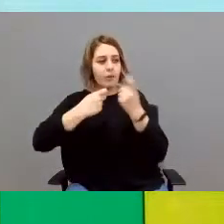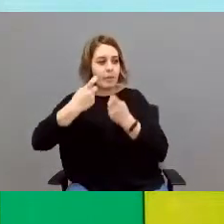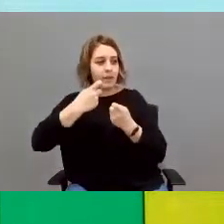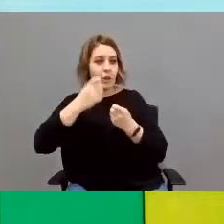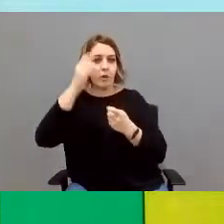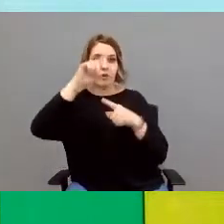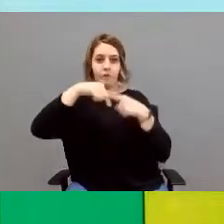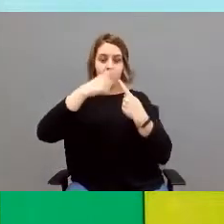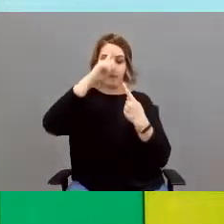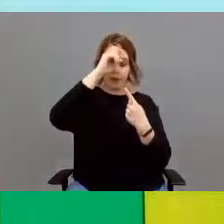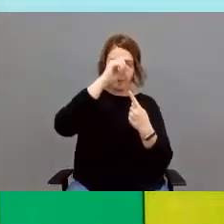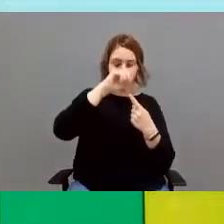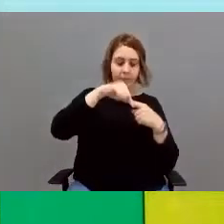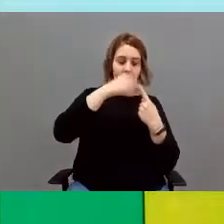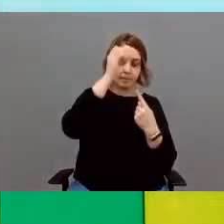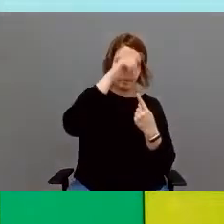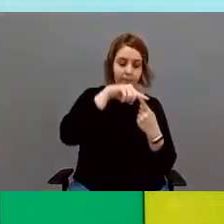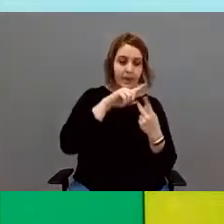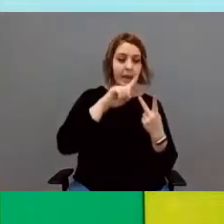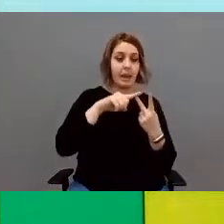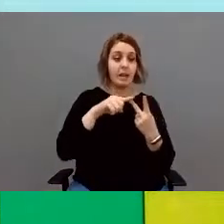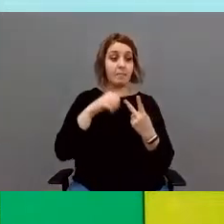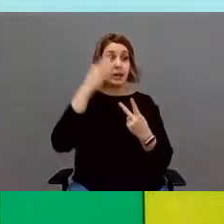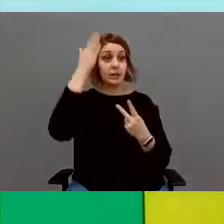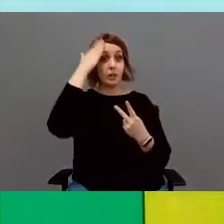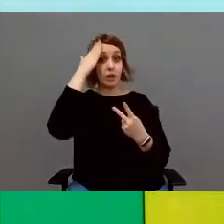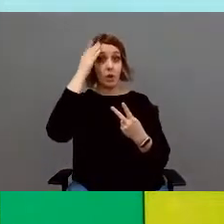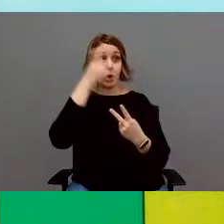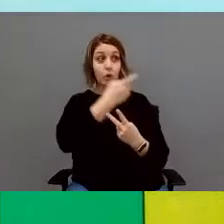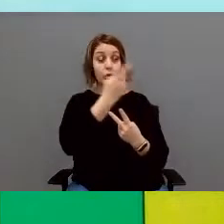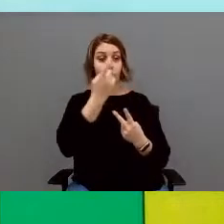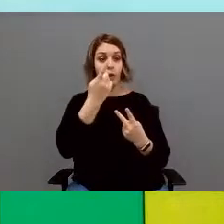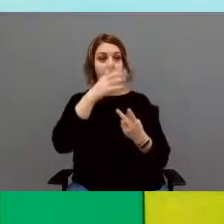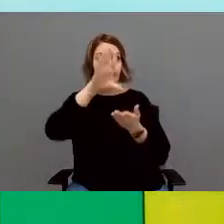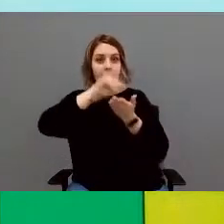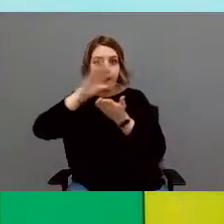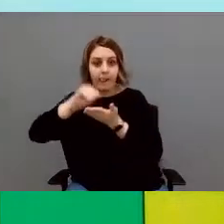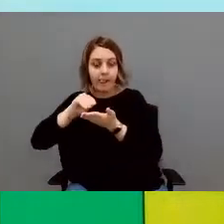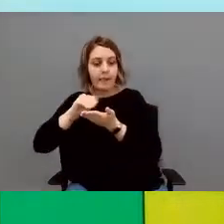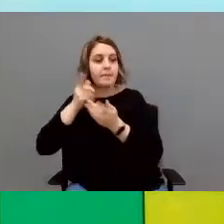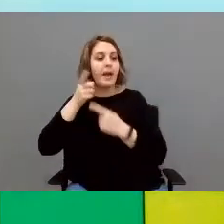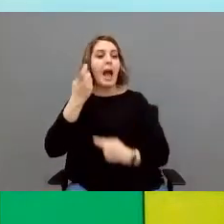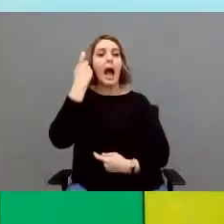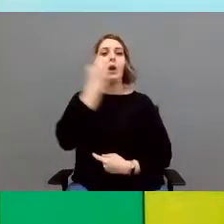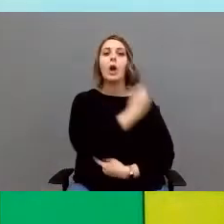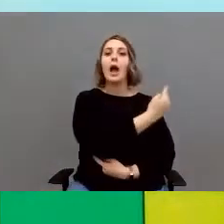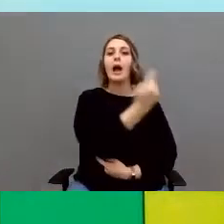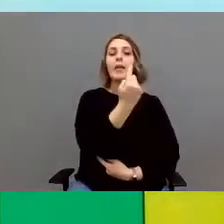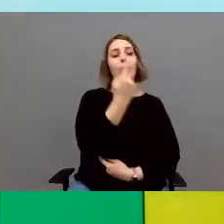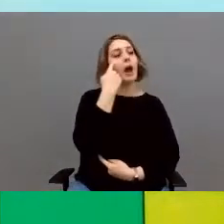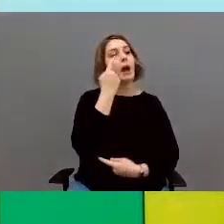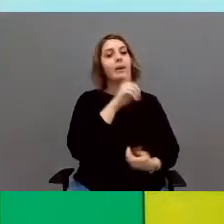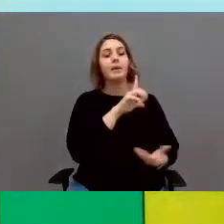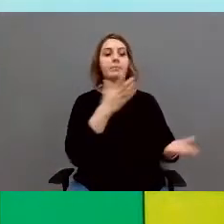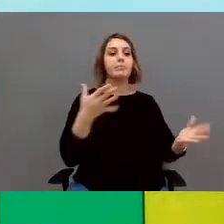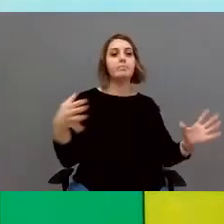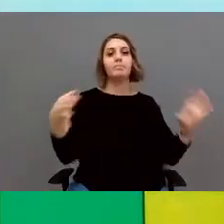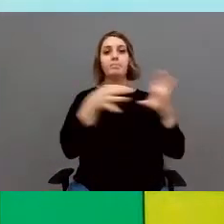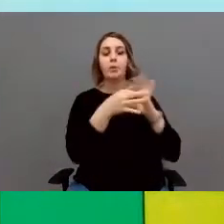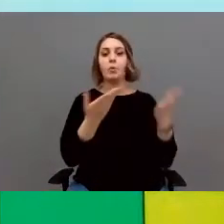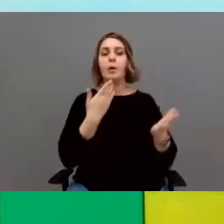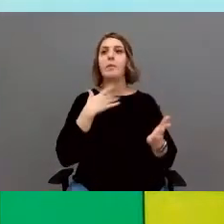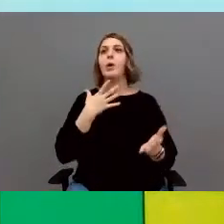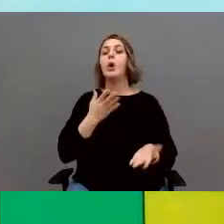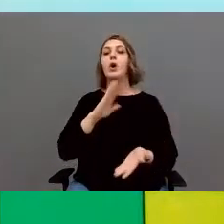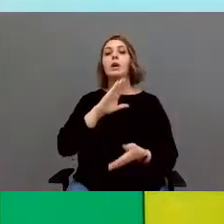en cuenta la opinión de la familia y la información aportada por las tutoras, derivan a cada alumno hacia las siguientes posibles salidas. Taller